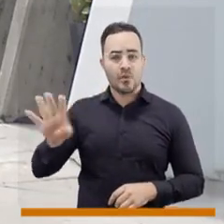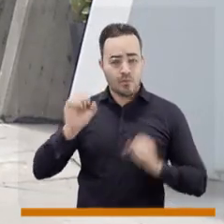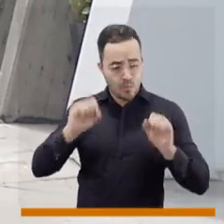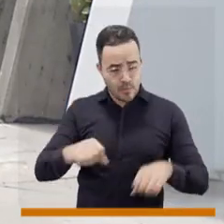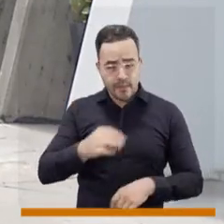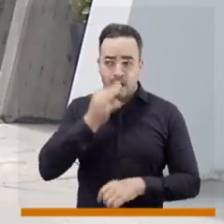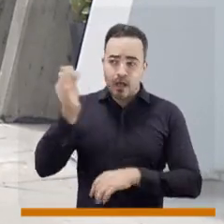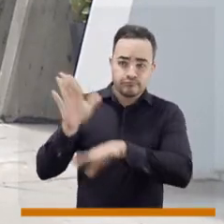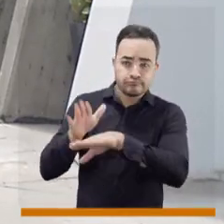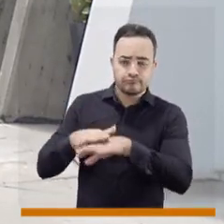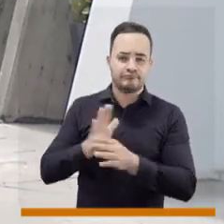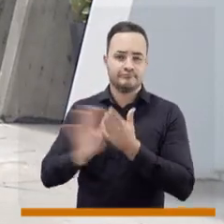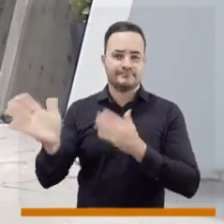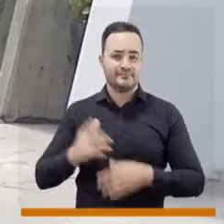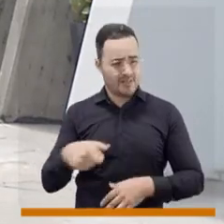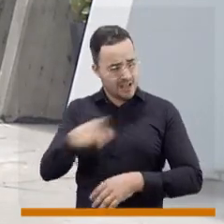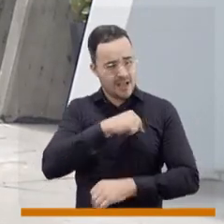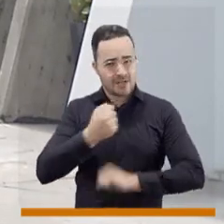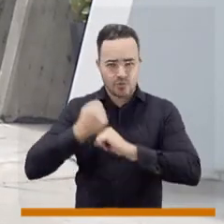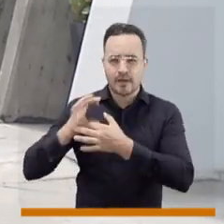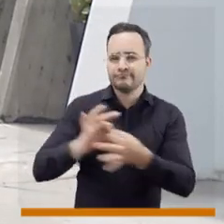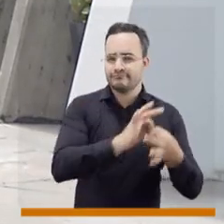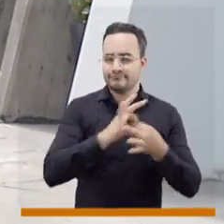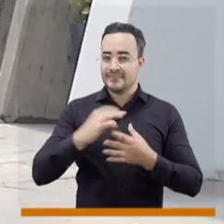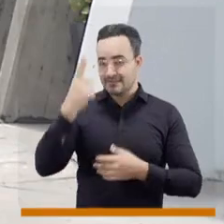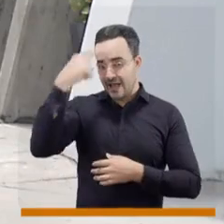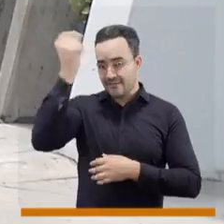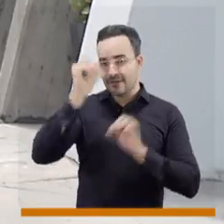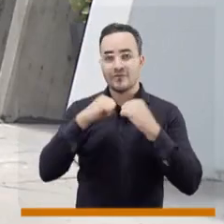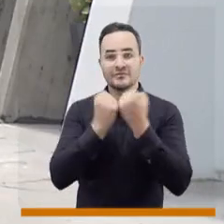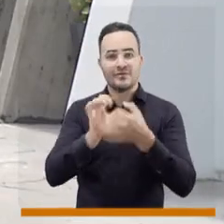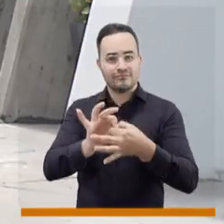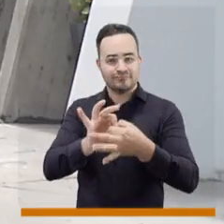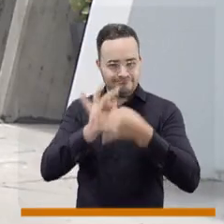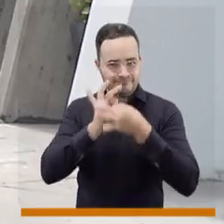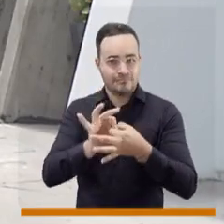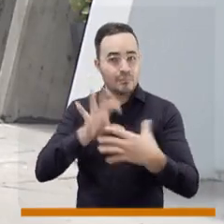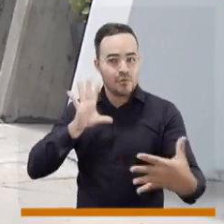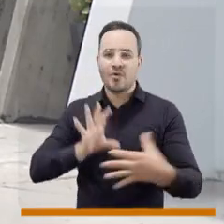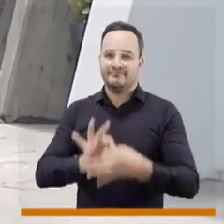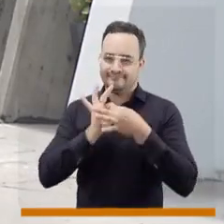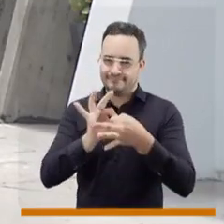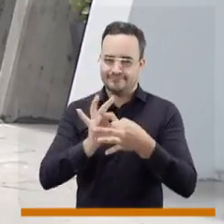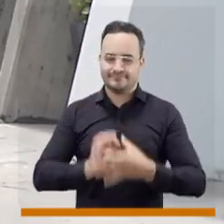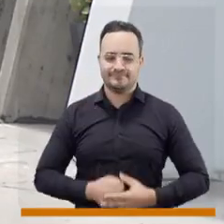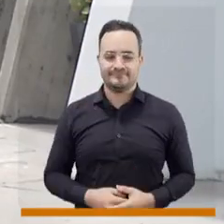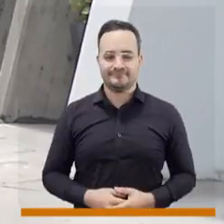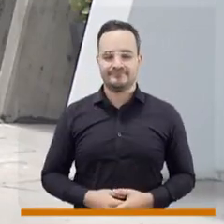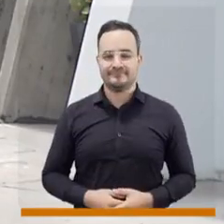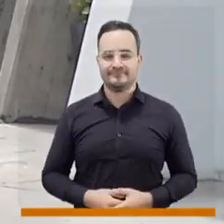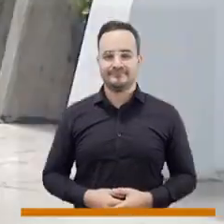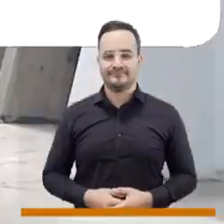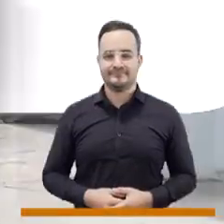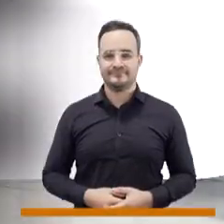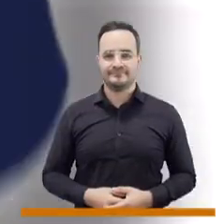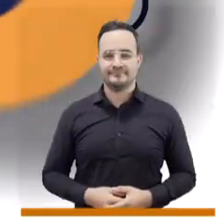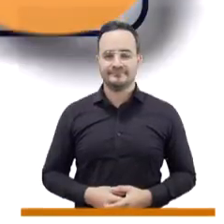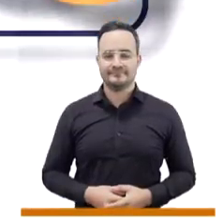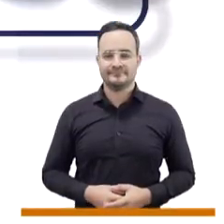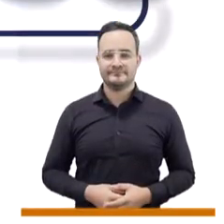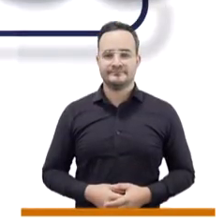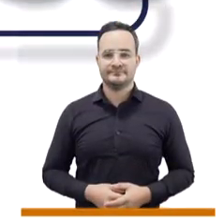444-4144. Entre todos podemos ayudar porque el Consejo somos tú y yo.